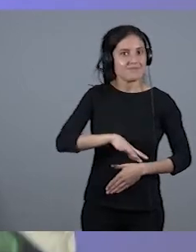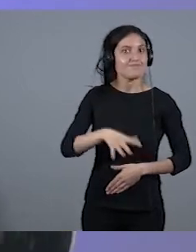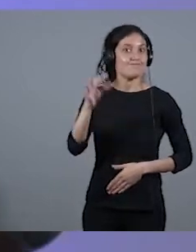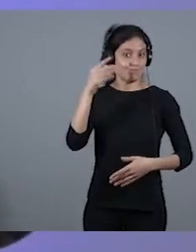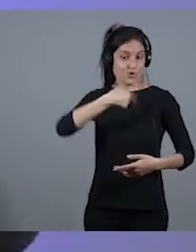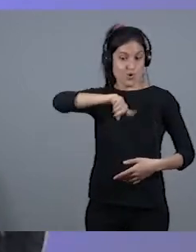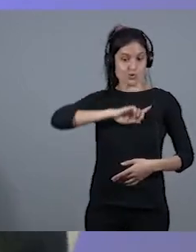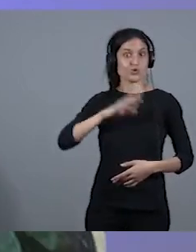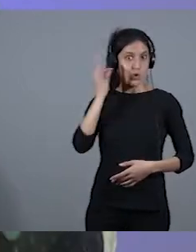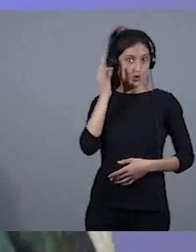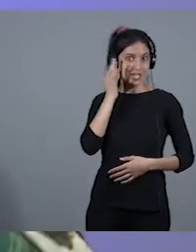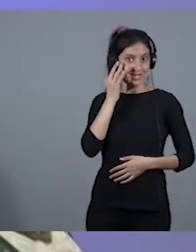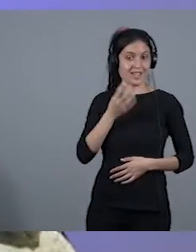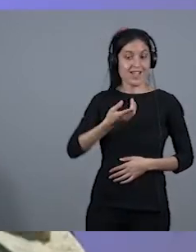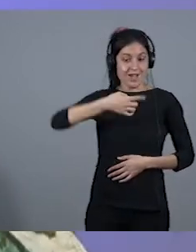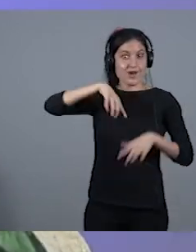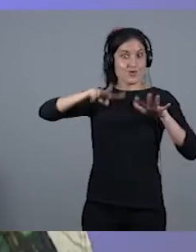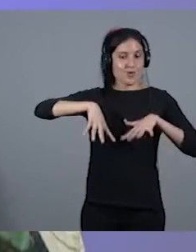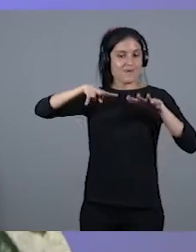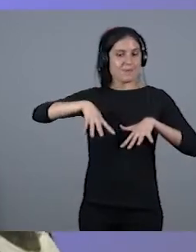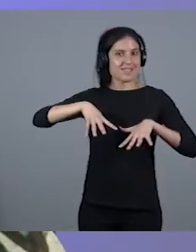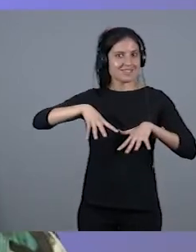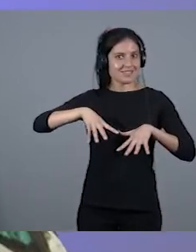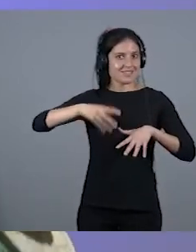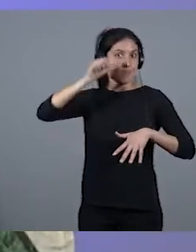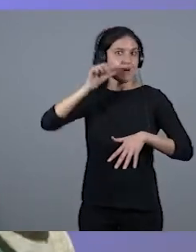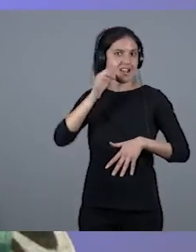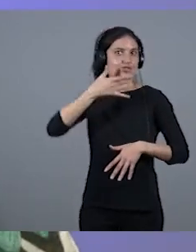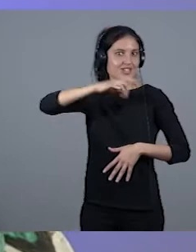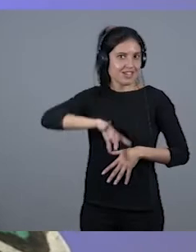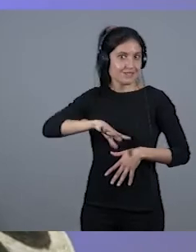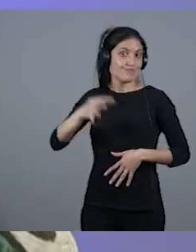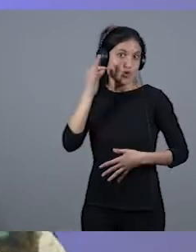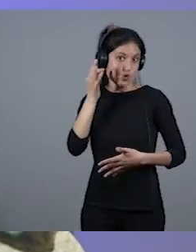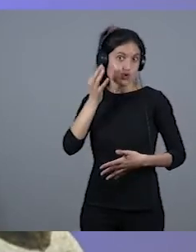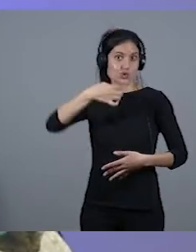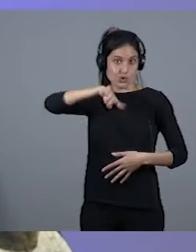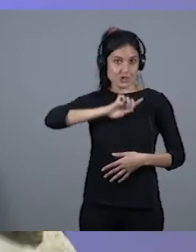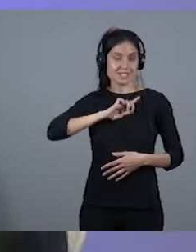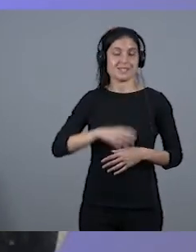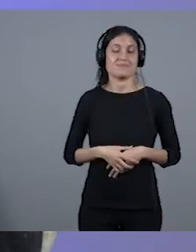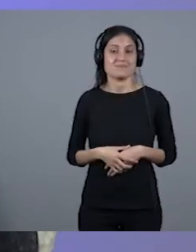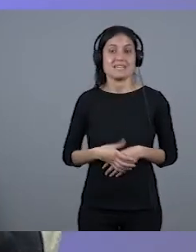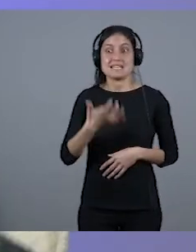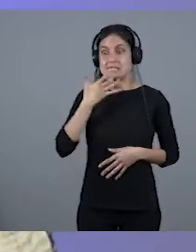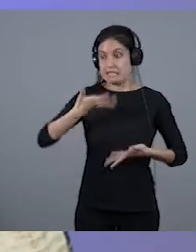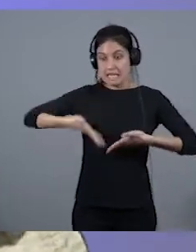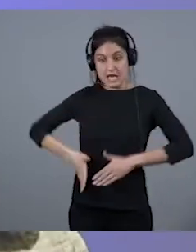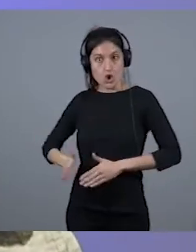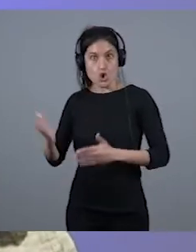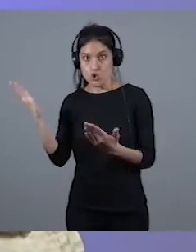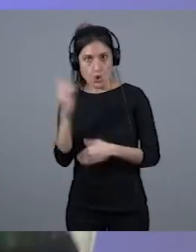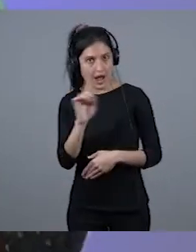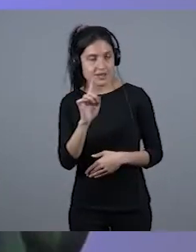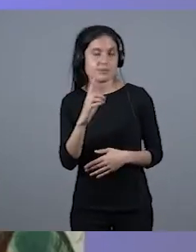nueve meses, mejor o peor, somos nosotras, y las que luego tenemos ese instinto, y si no tienes hijos, pues es el instinto de